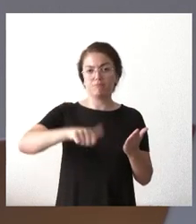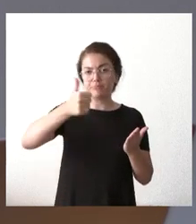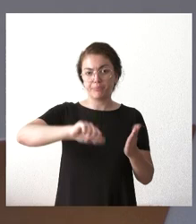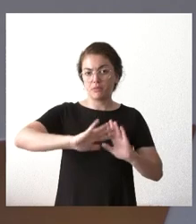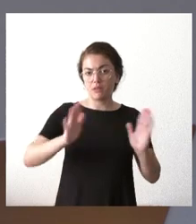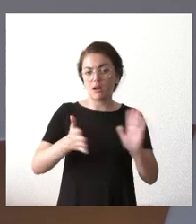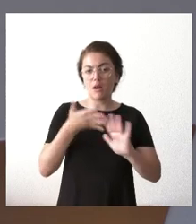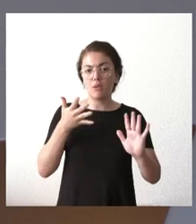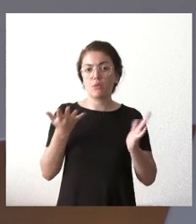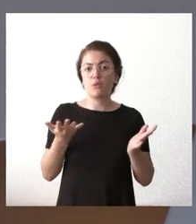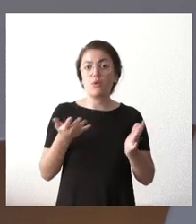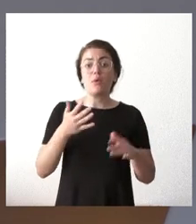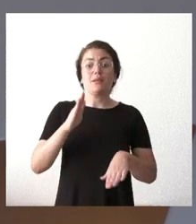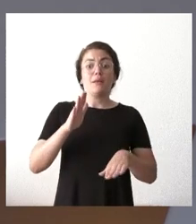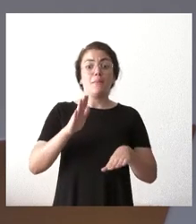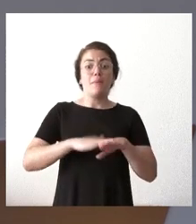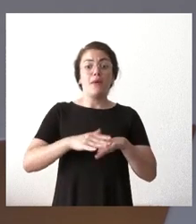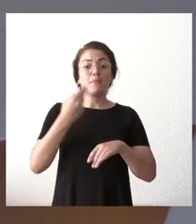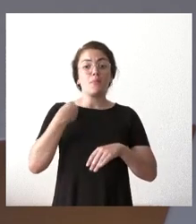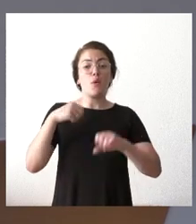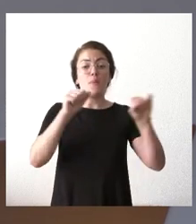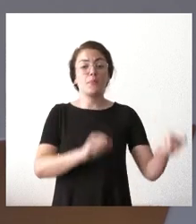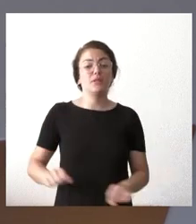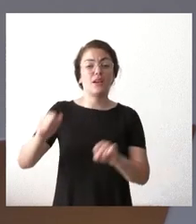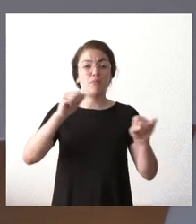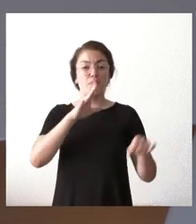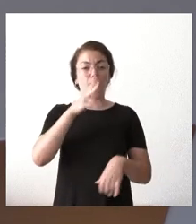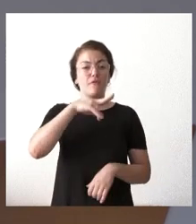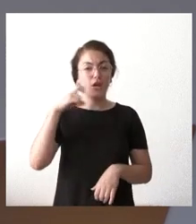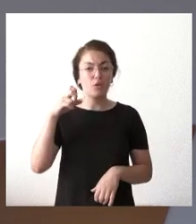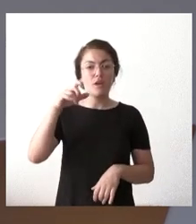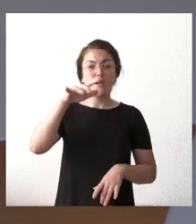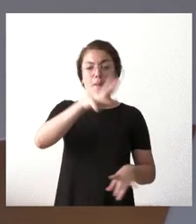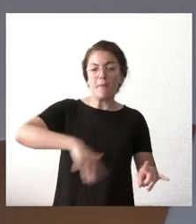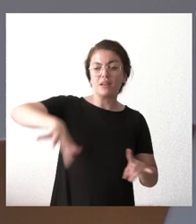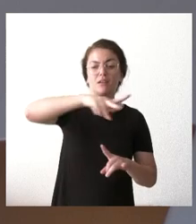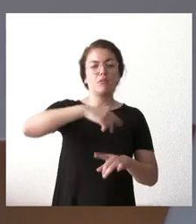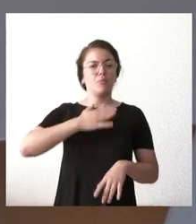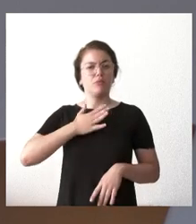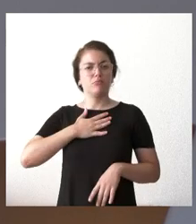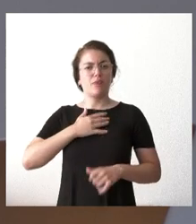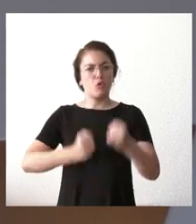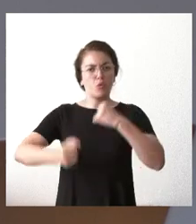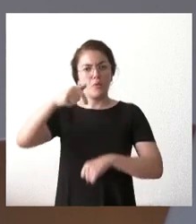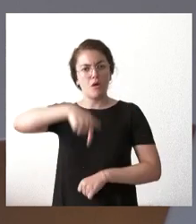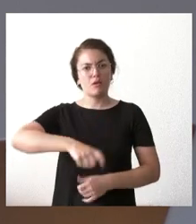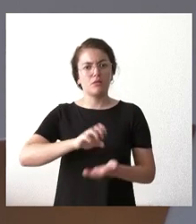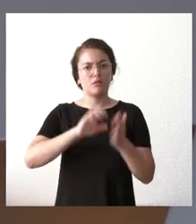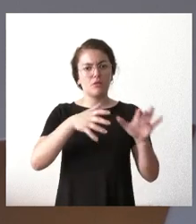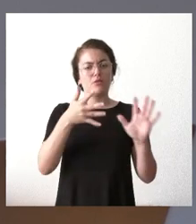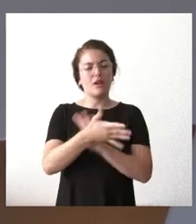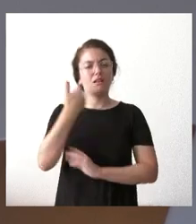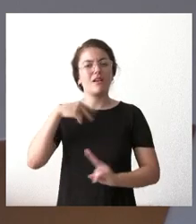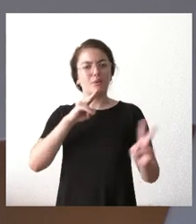protegiendo por los valores naturales paisajísticos patrimoniales agronómicos de nuestra comunidad por lo tanto hemos dado una respuesta